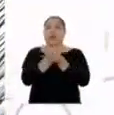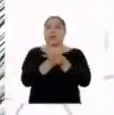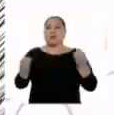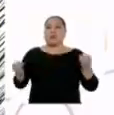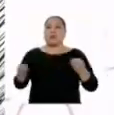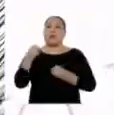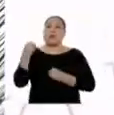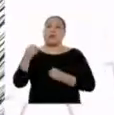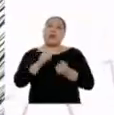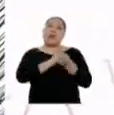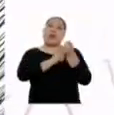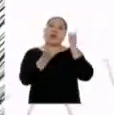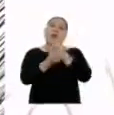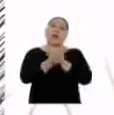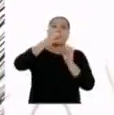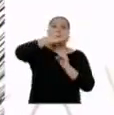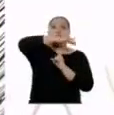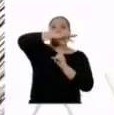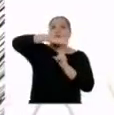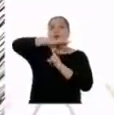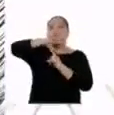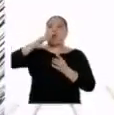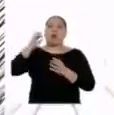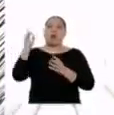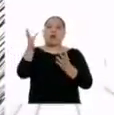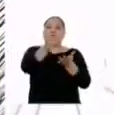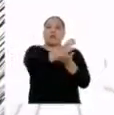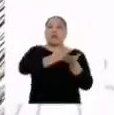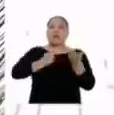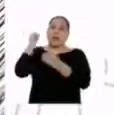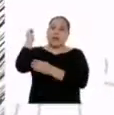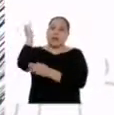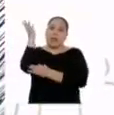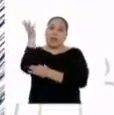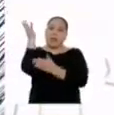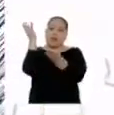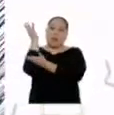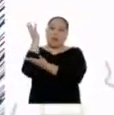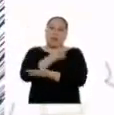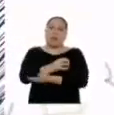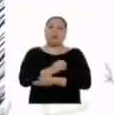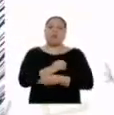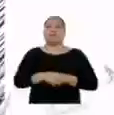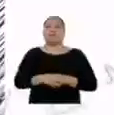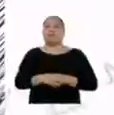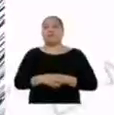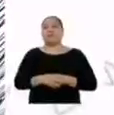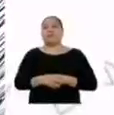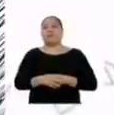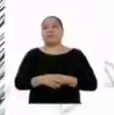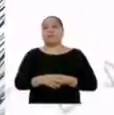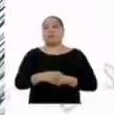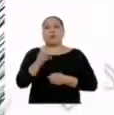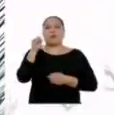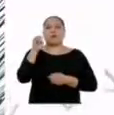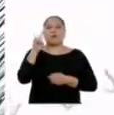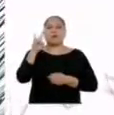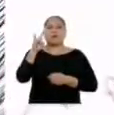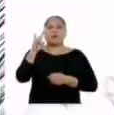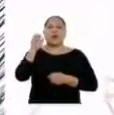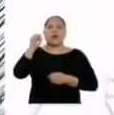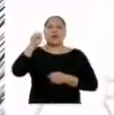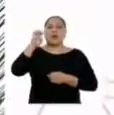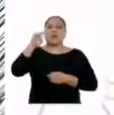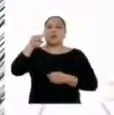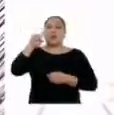debido al cambio climático, a la extracción de madera o al desarrollo costero. Segundo, ¿por qué es importante preservar la Reserva